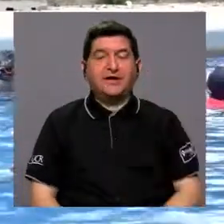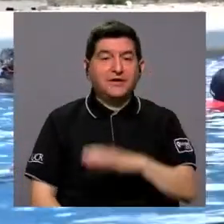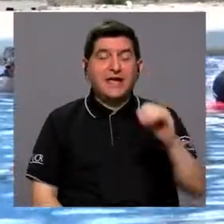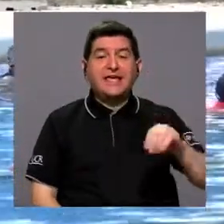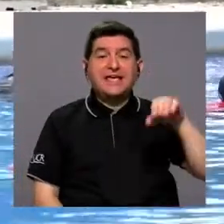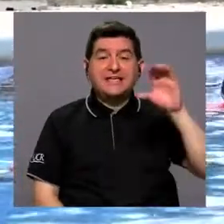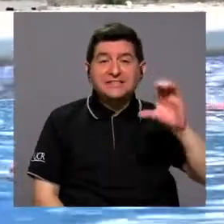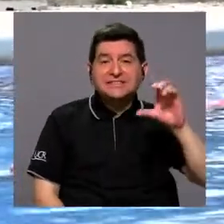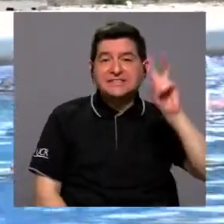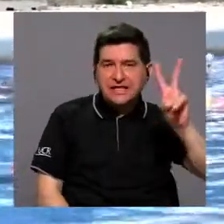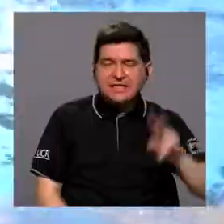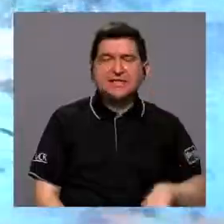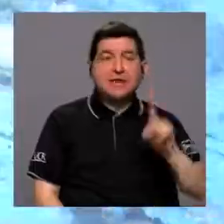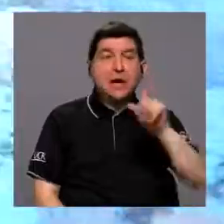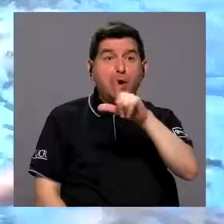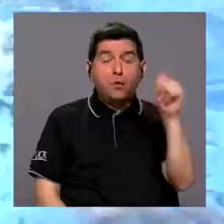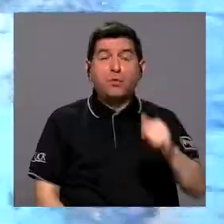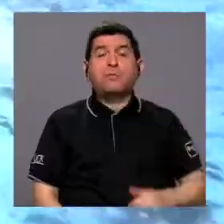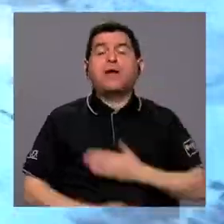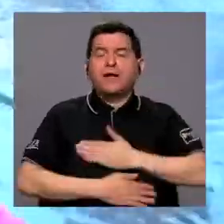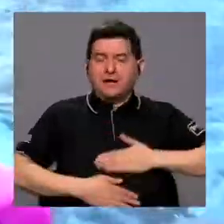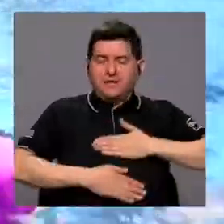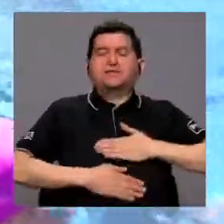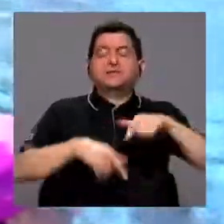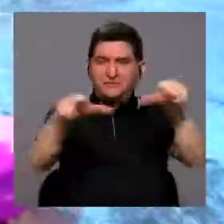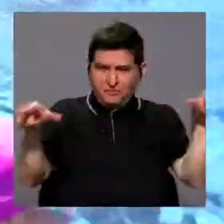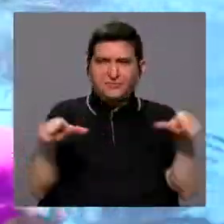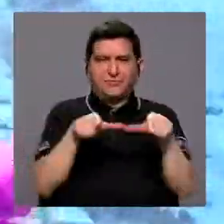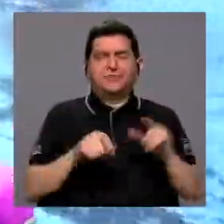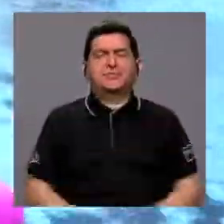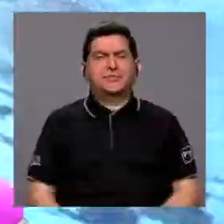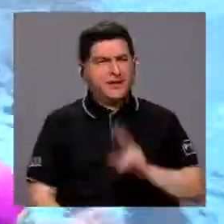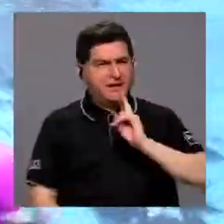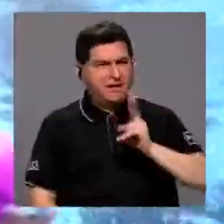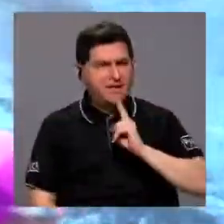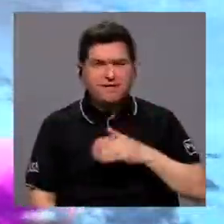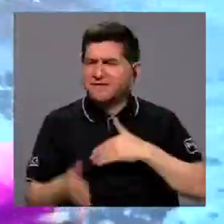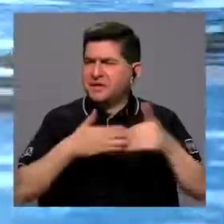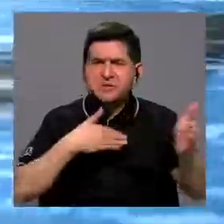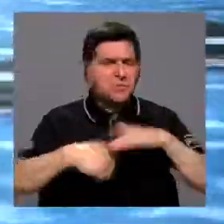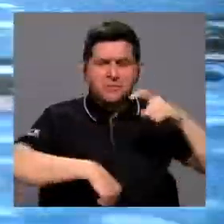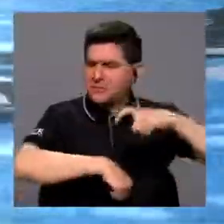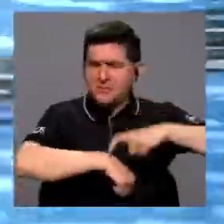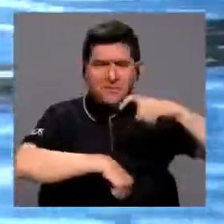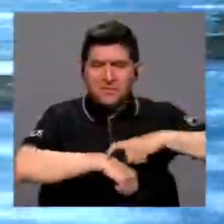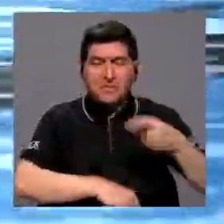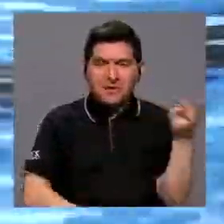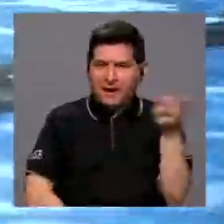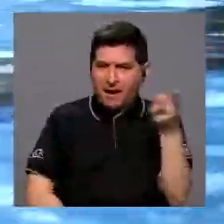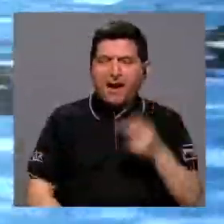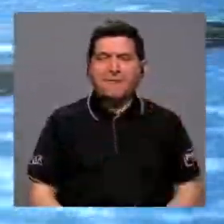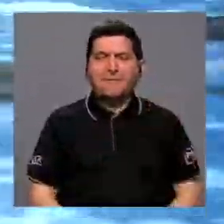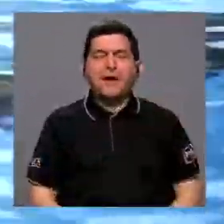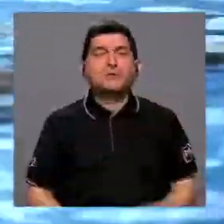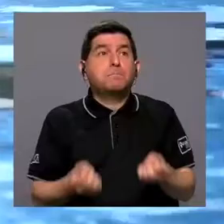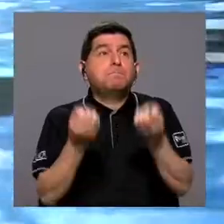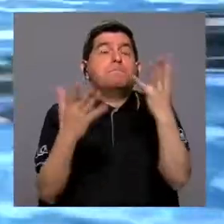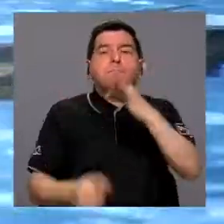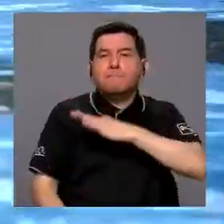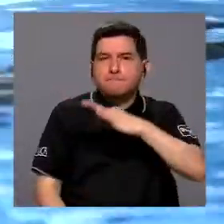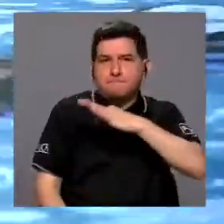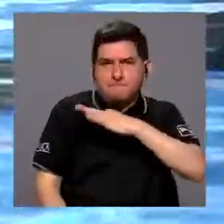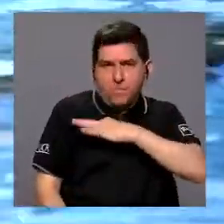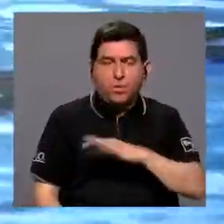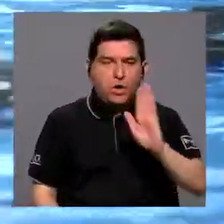Cintia Valverde hace un mes que disfruta de ellos. Lo cierto es que sin importar el tiempo, ambas han visto múltiples